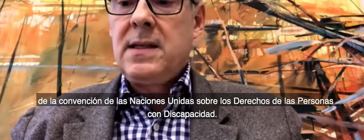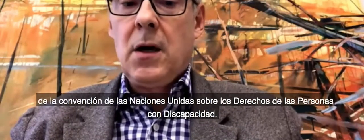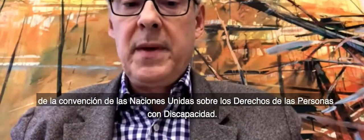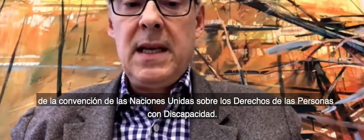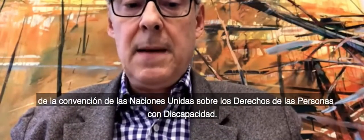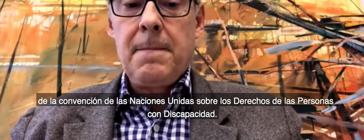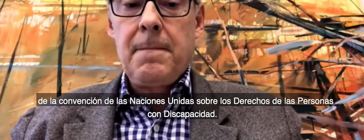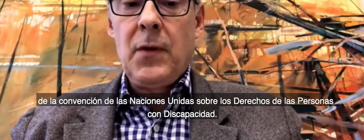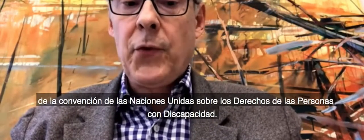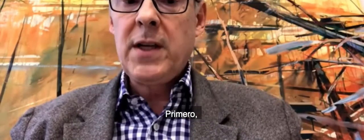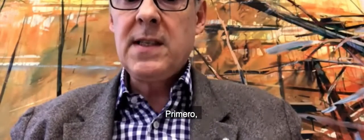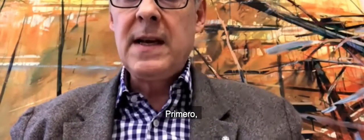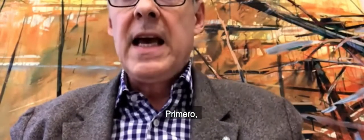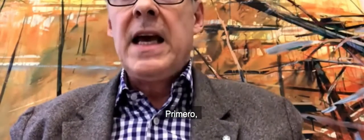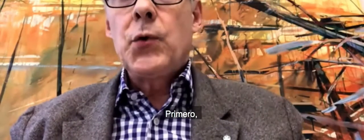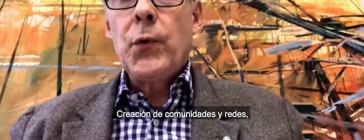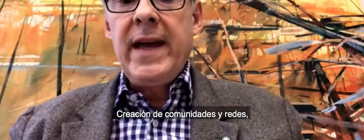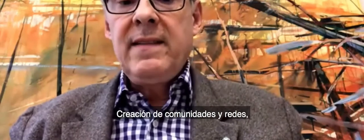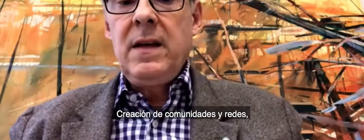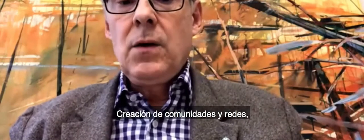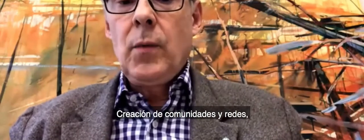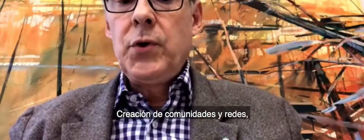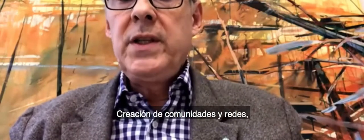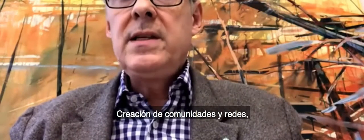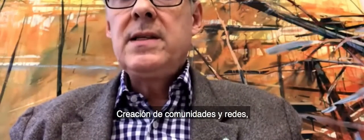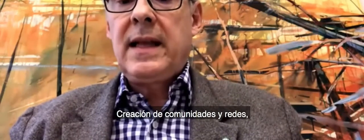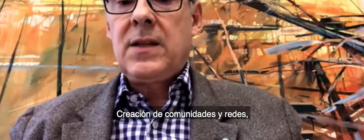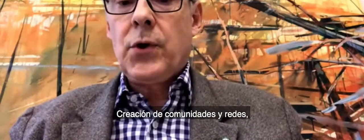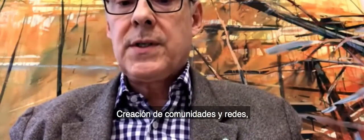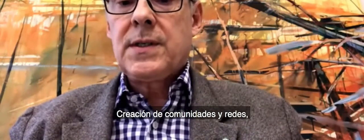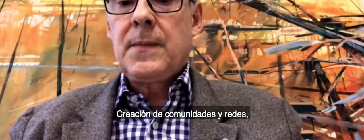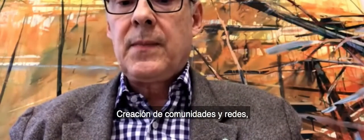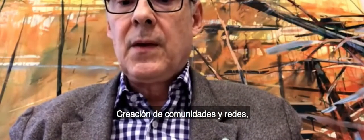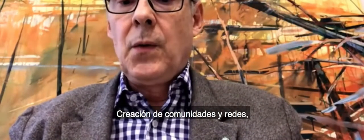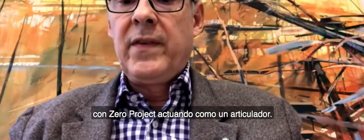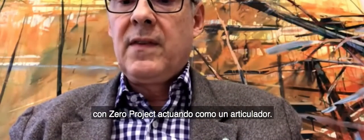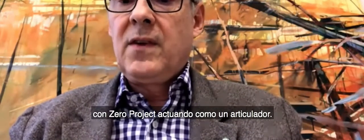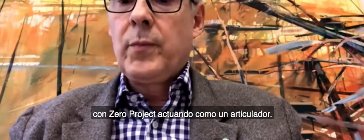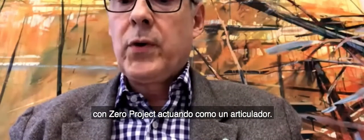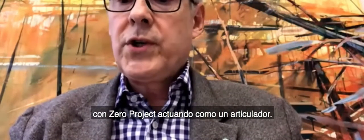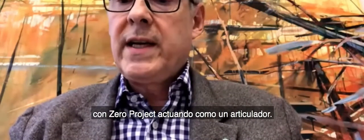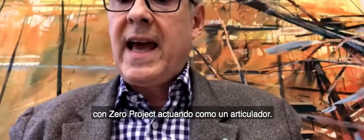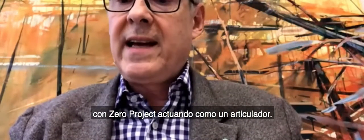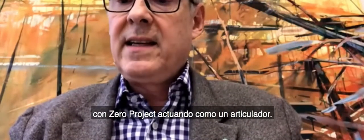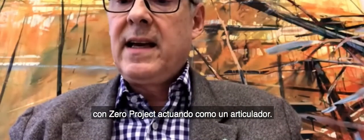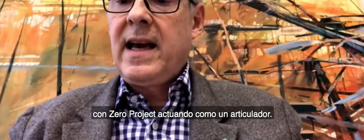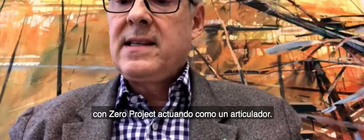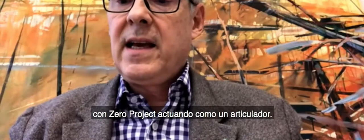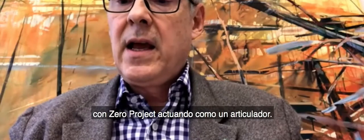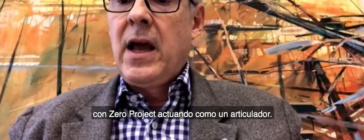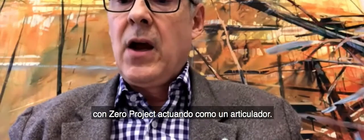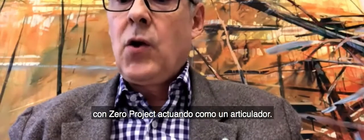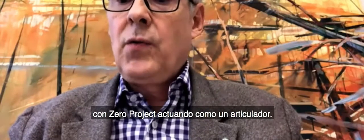UNCRPD. First, creating communities and networks and with the Zero Project acting